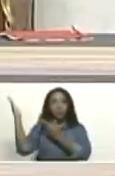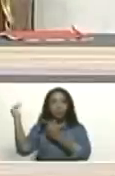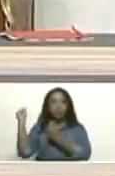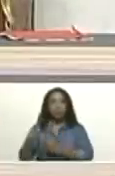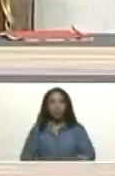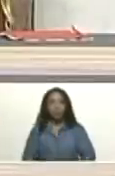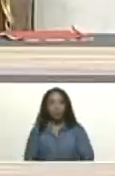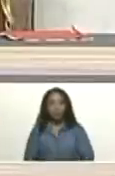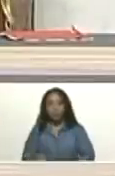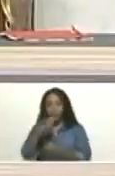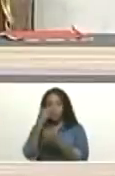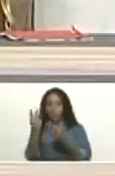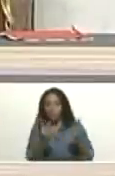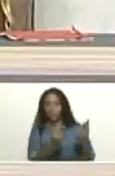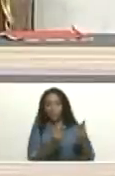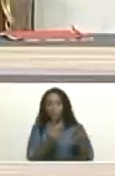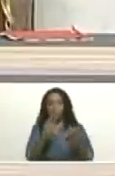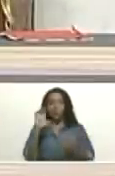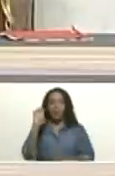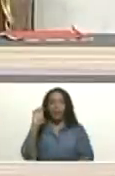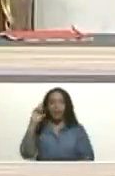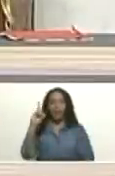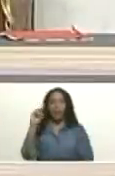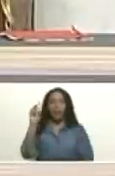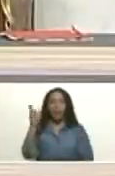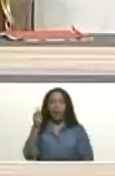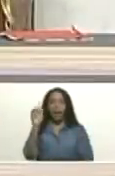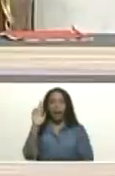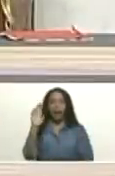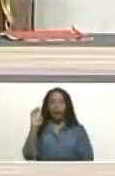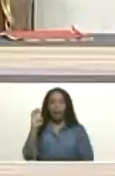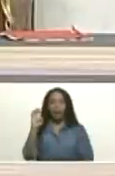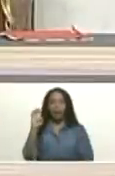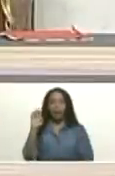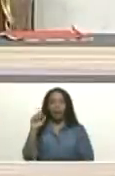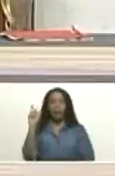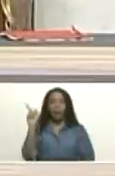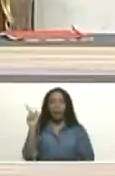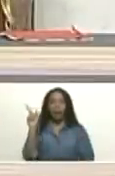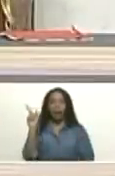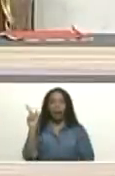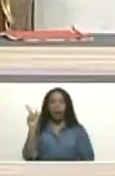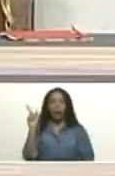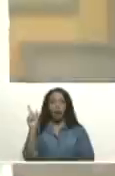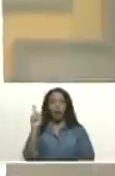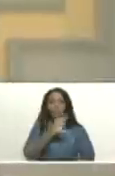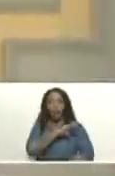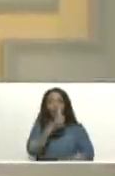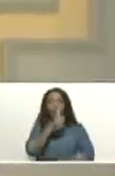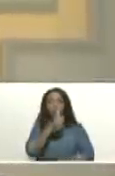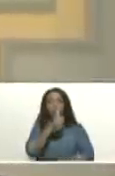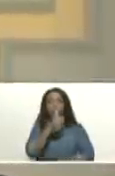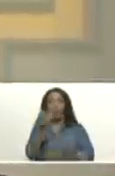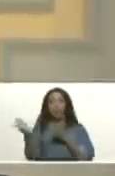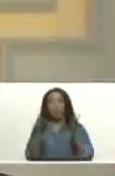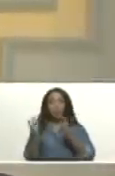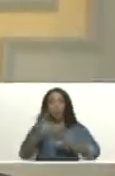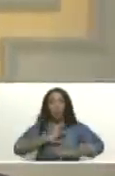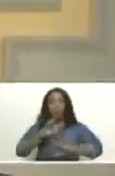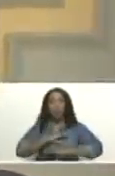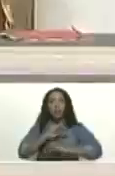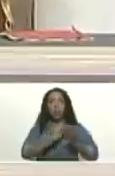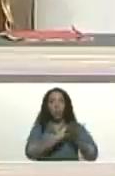Bienvenido, compañero Edgar Alejandro Melo, director general de Servicios de Vidas Recuperados.